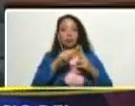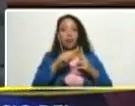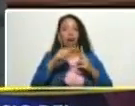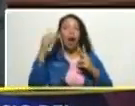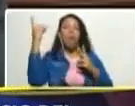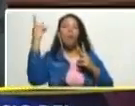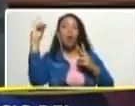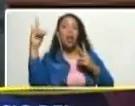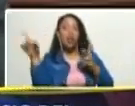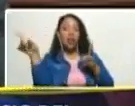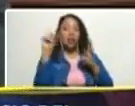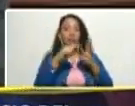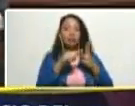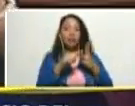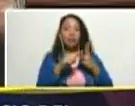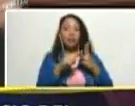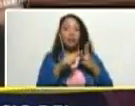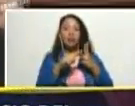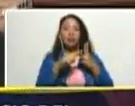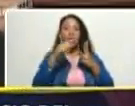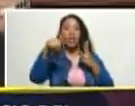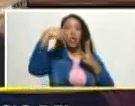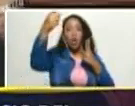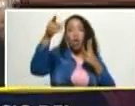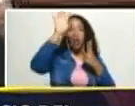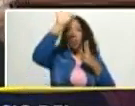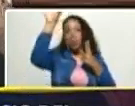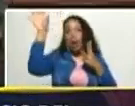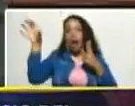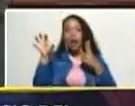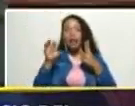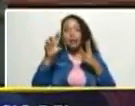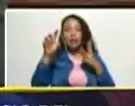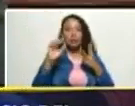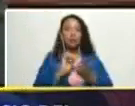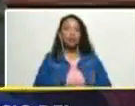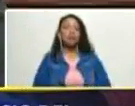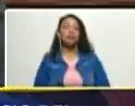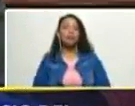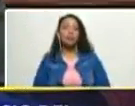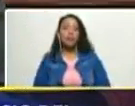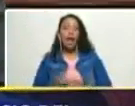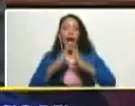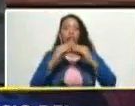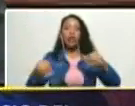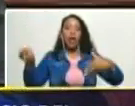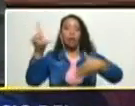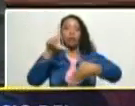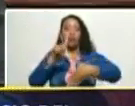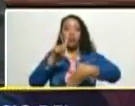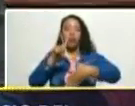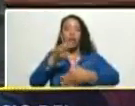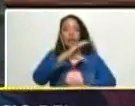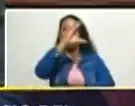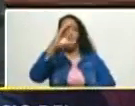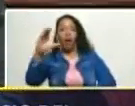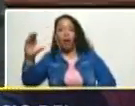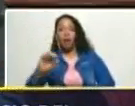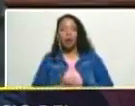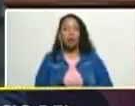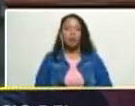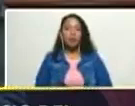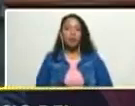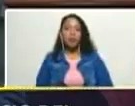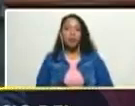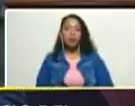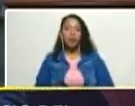Bolivia y más allá más allá en toda América Latina y el Caribe cuando